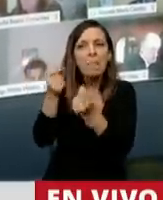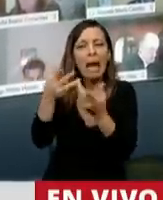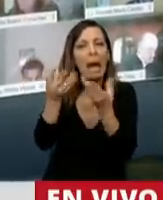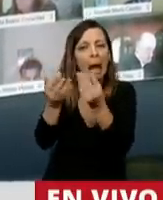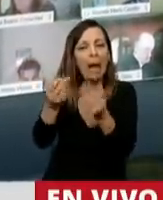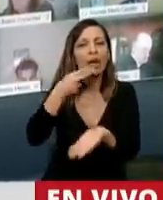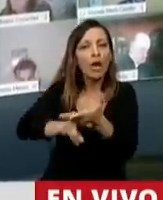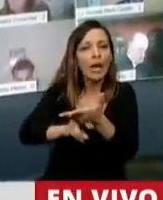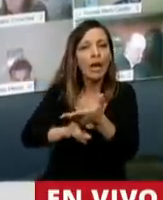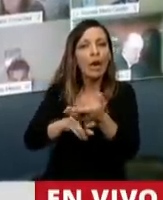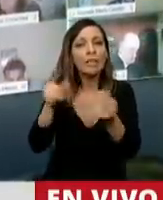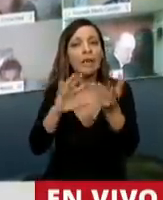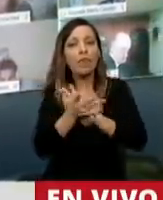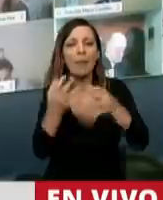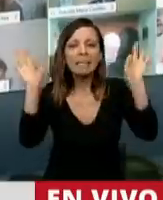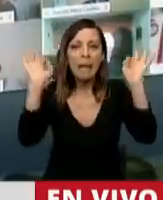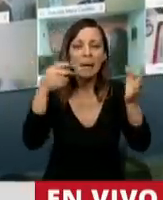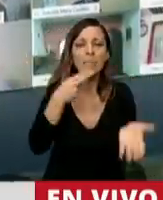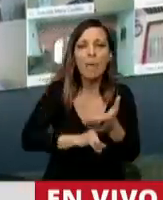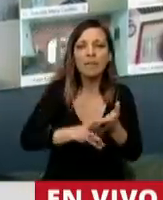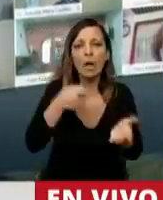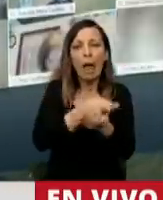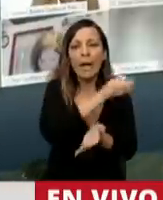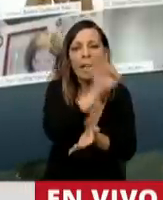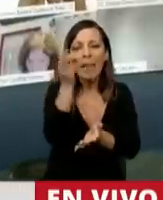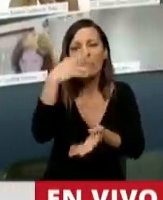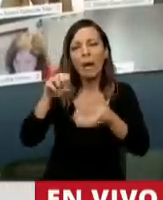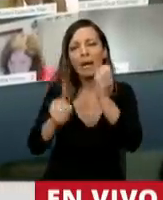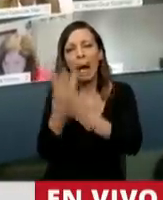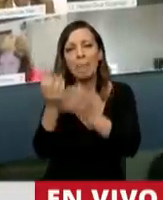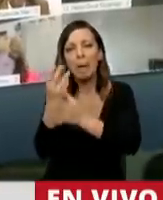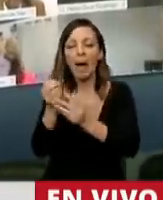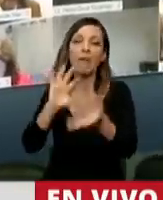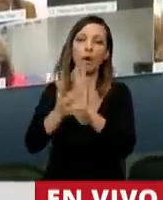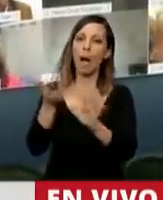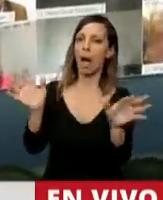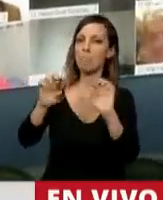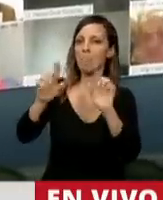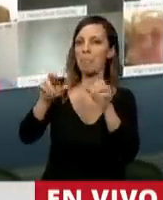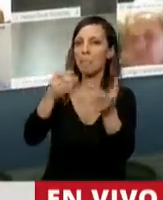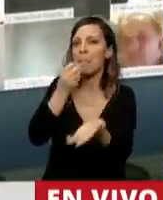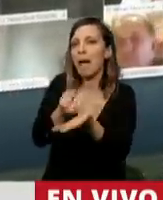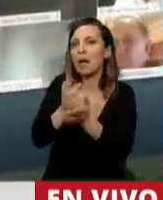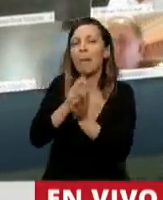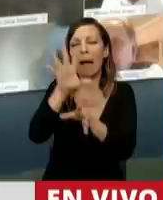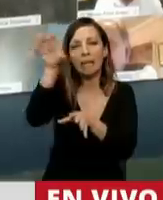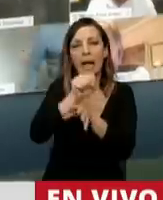Lo que hicieron fue insolventarse, eludiendo, evadiendo impuestos y después armando un blanqueo para traerla de vuelta.